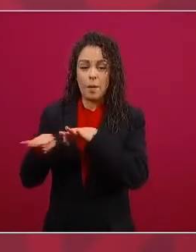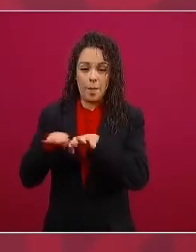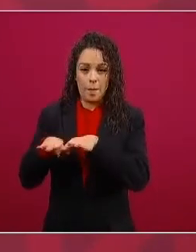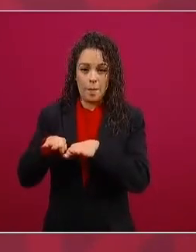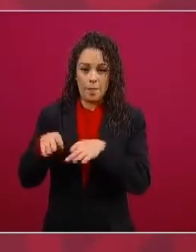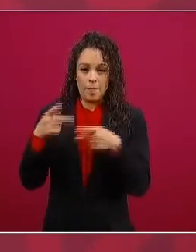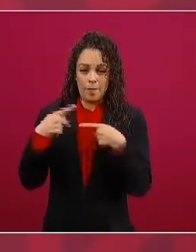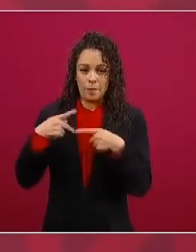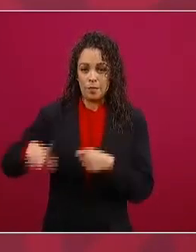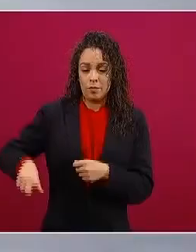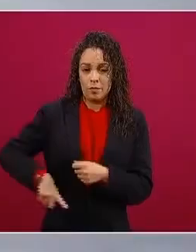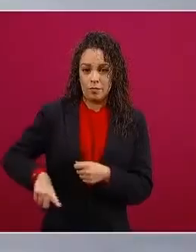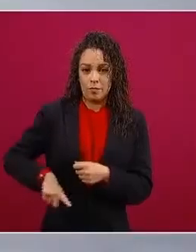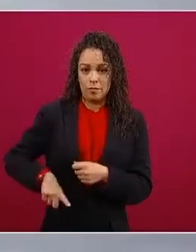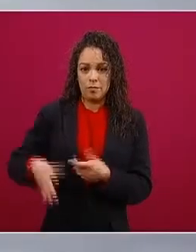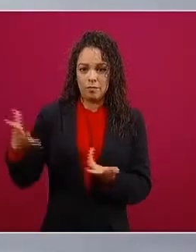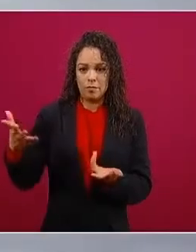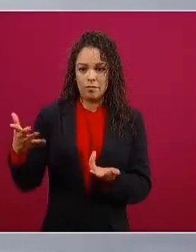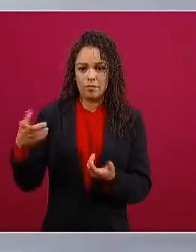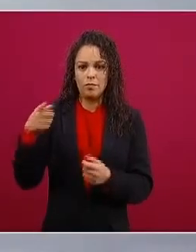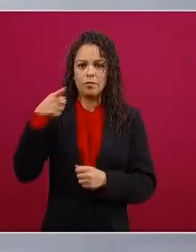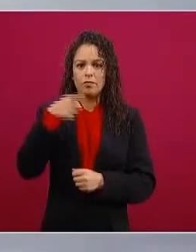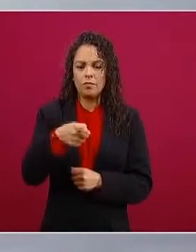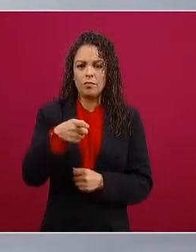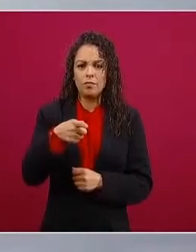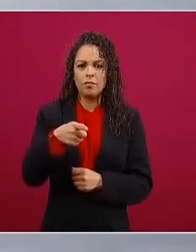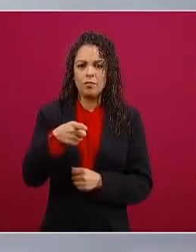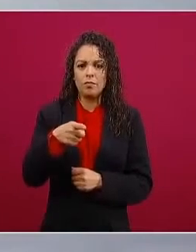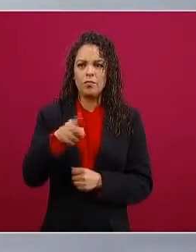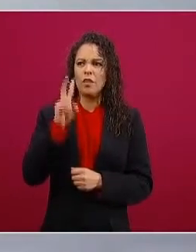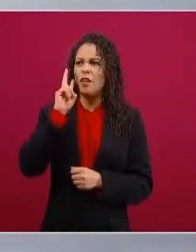ir a jugar golf en un helicóptero